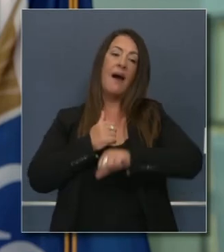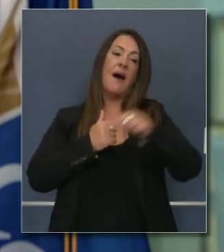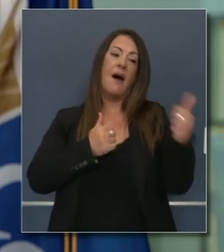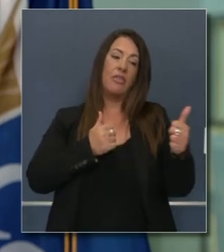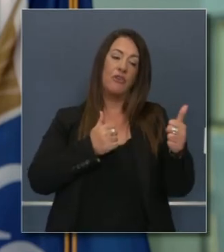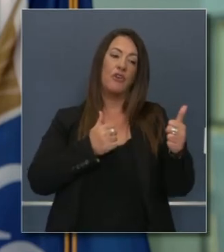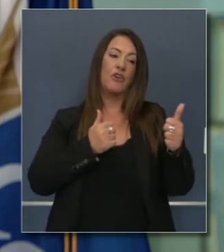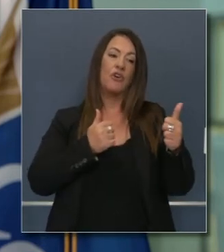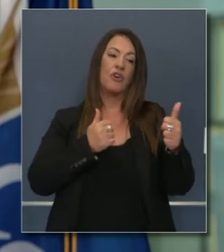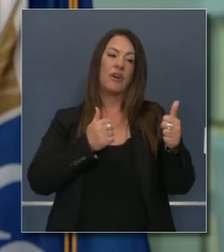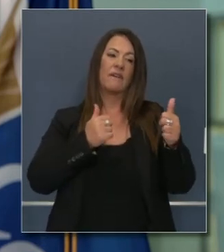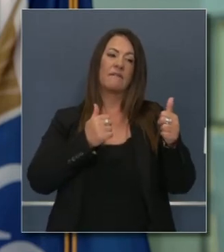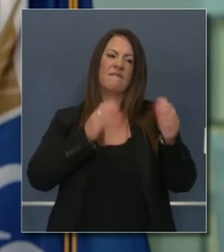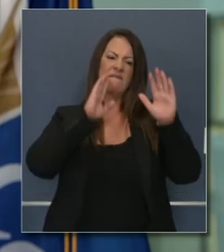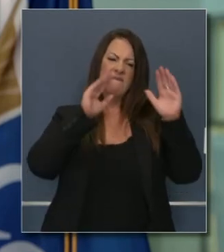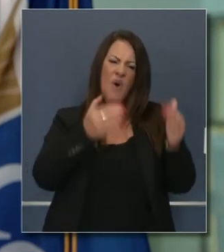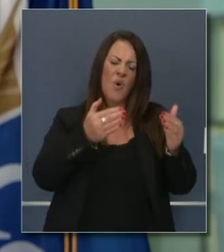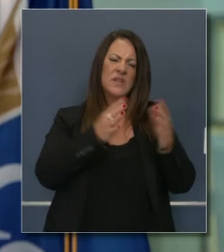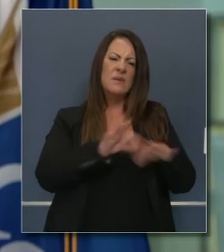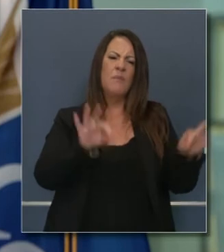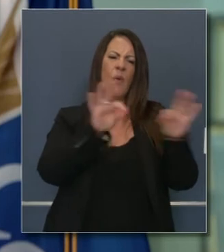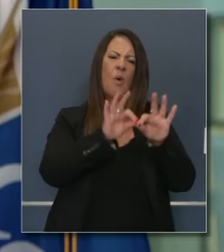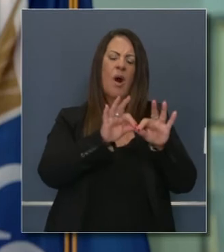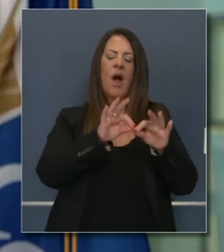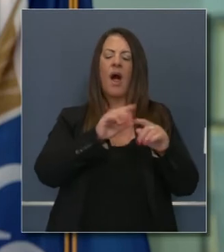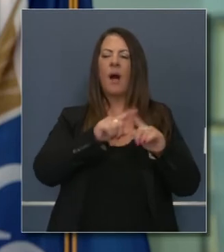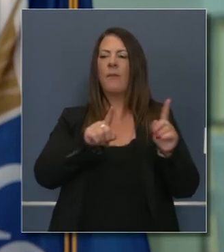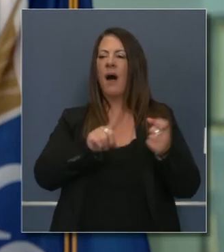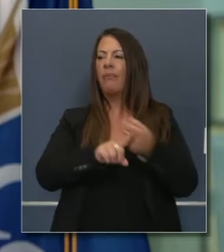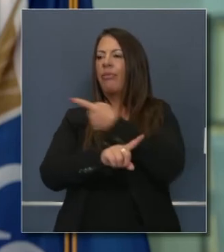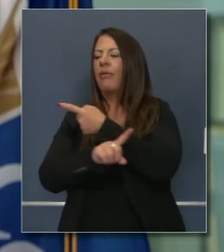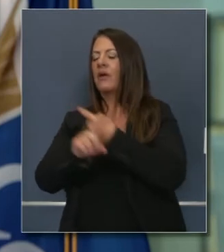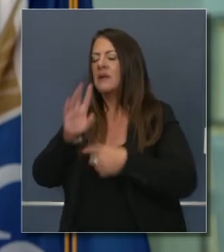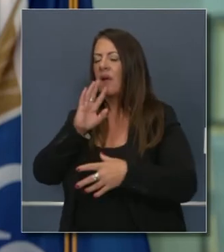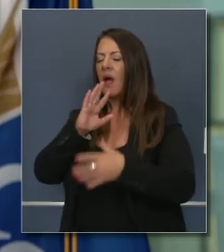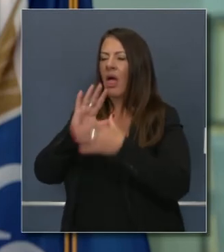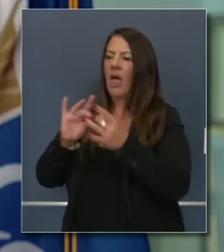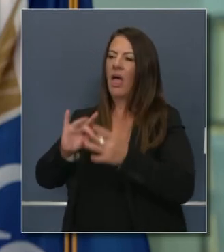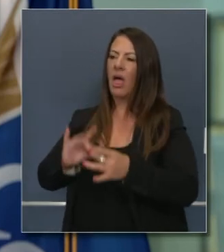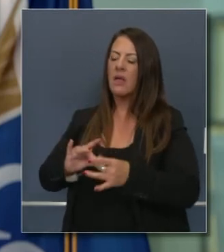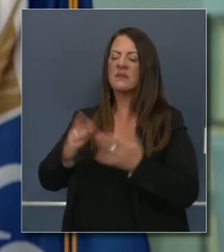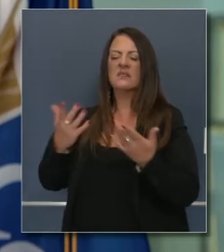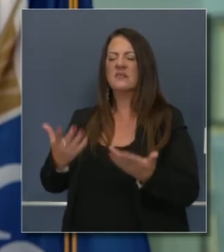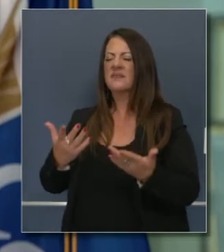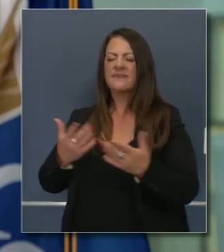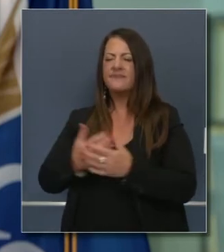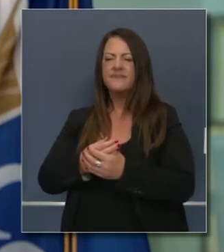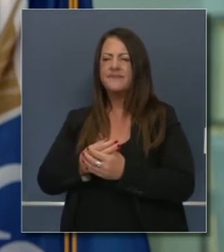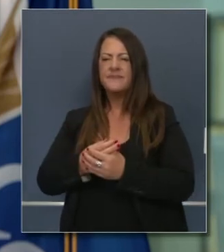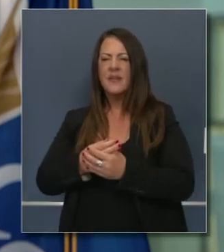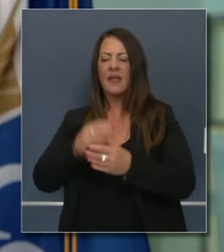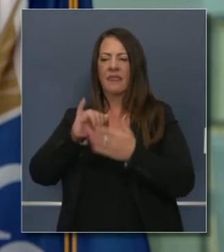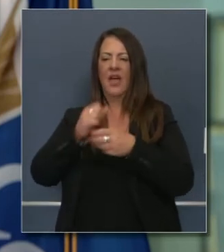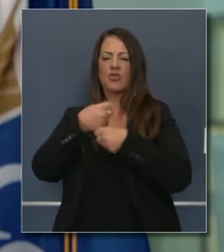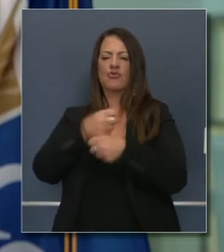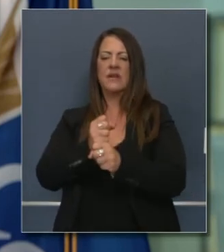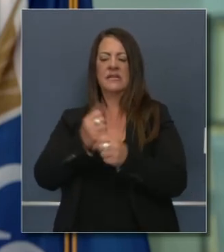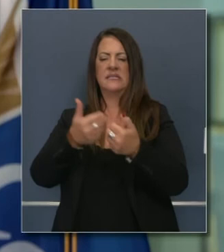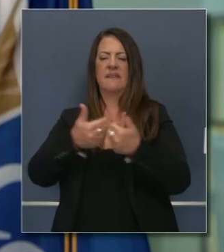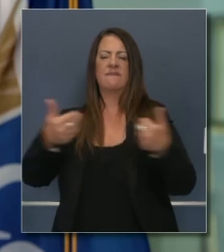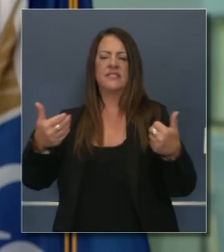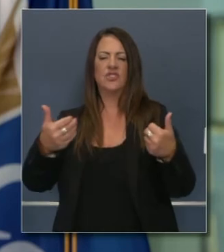ver con otras cosas con distracciones con cosas que se convertirán en grandes cosas que